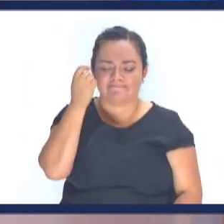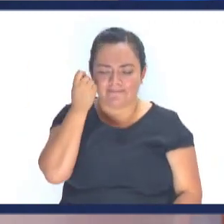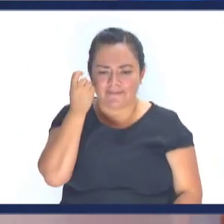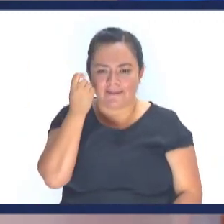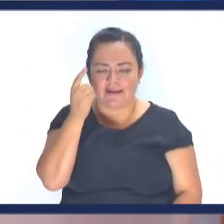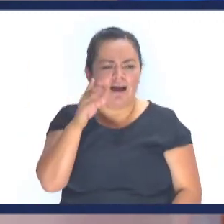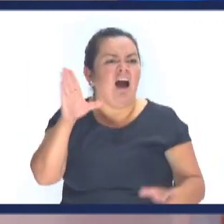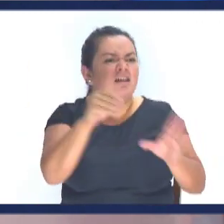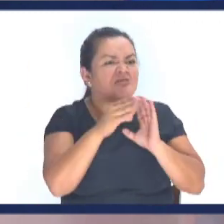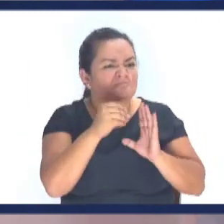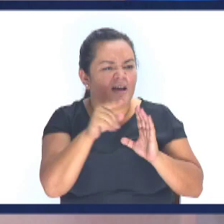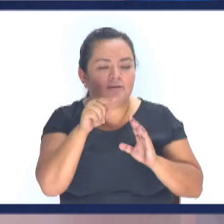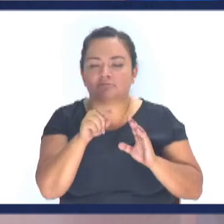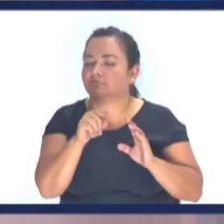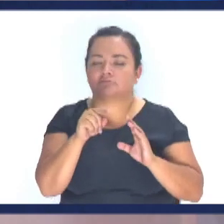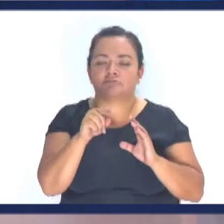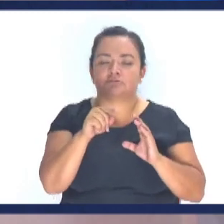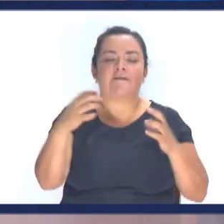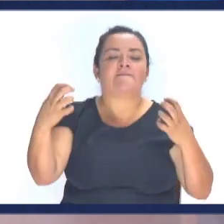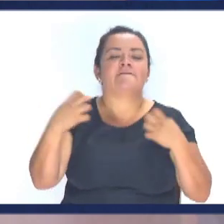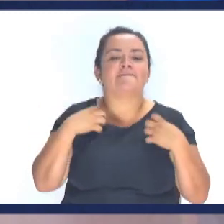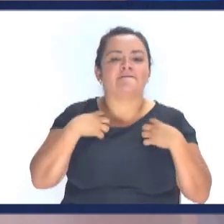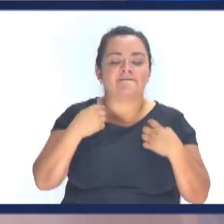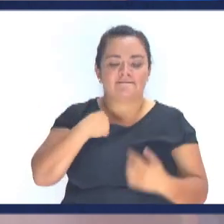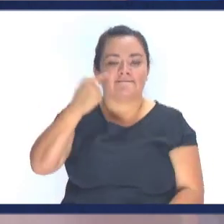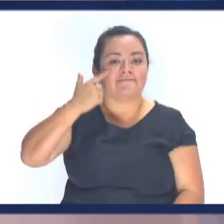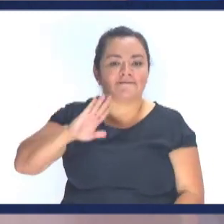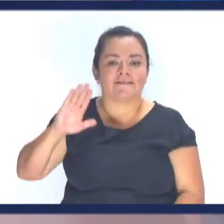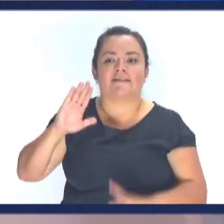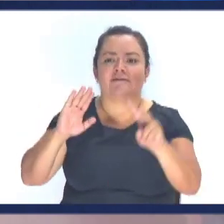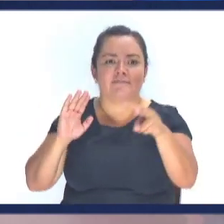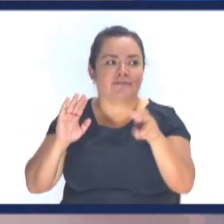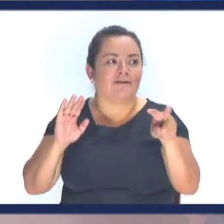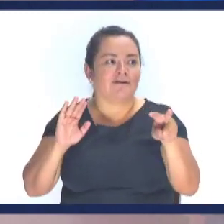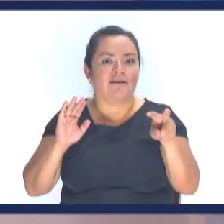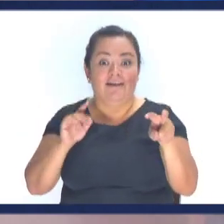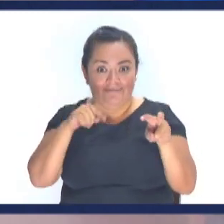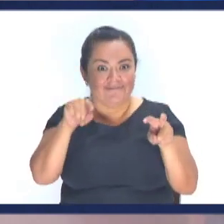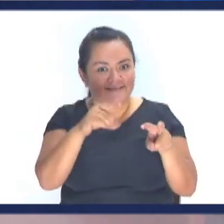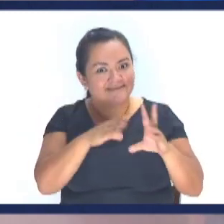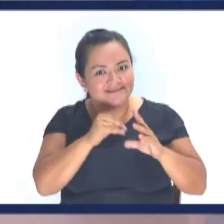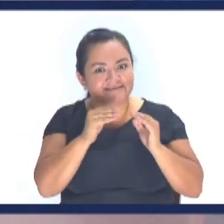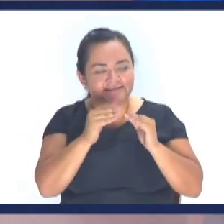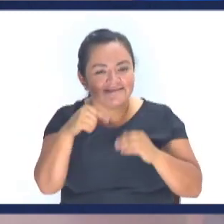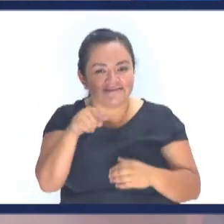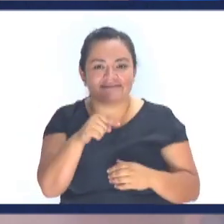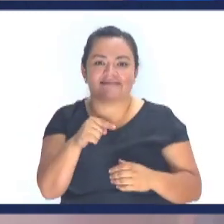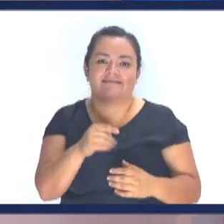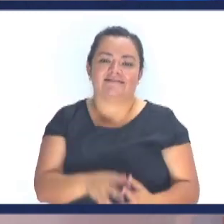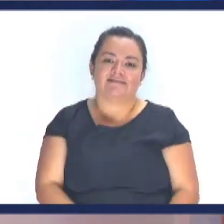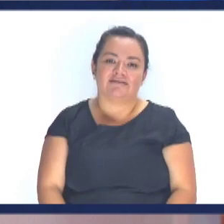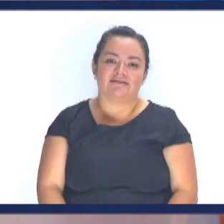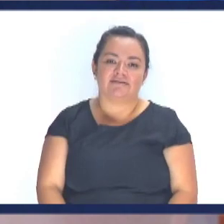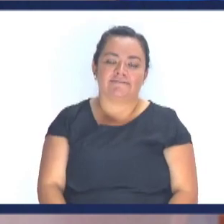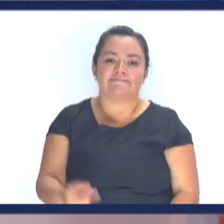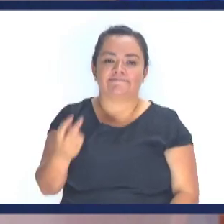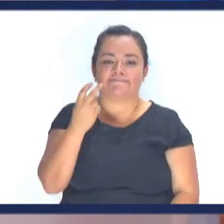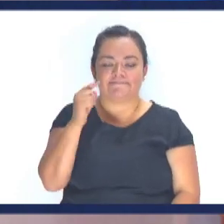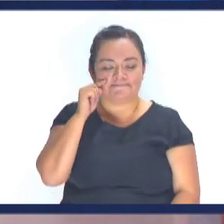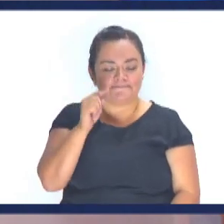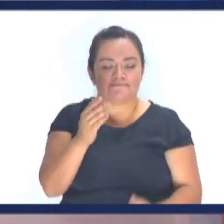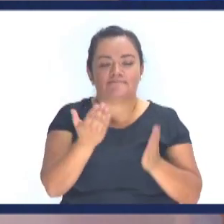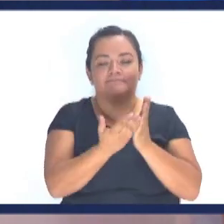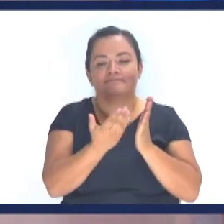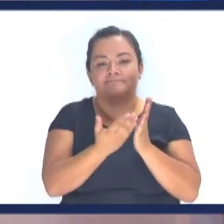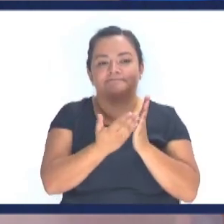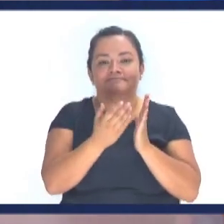otro Acepta a Cristo Vive como Cristo Para que el otro Quiera restregarse la Biblia A él ¿Me entiende lo que le digo? Son dos cosas diferentes Vea lo que dice